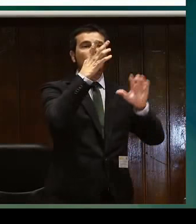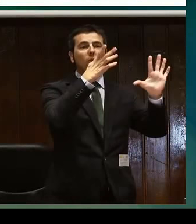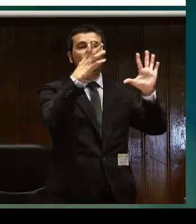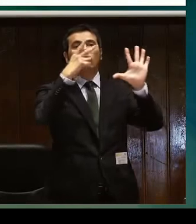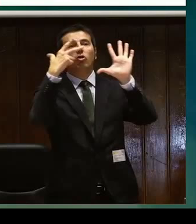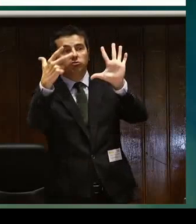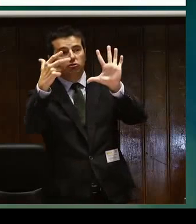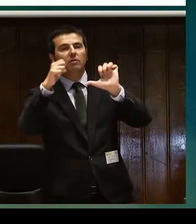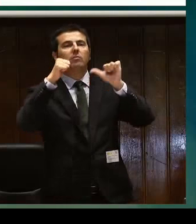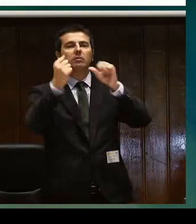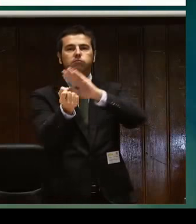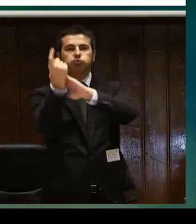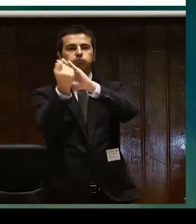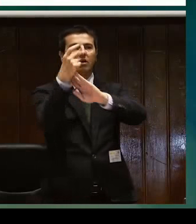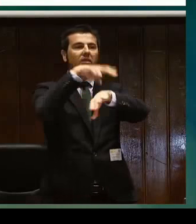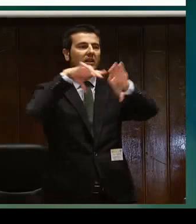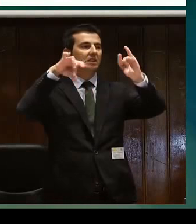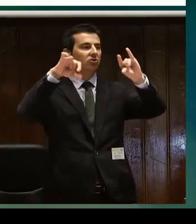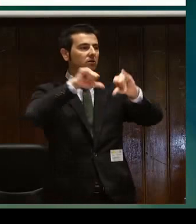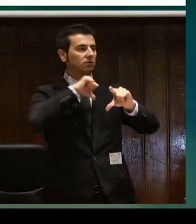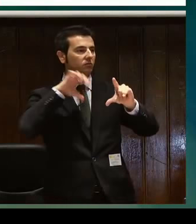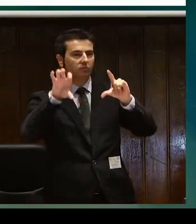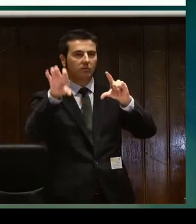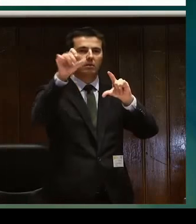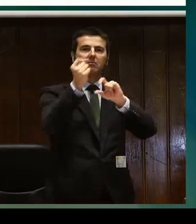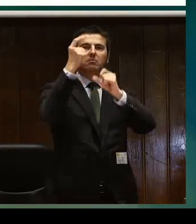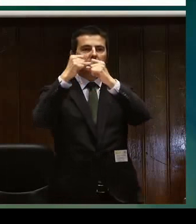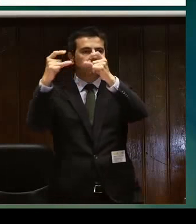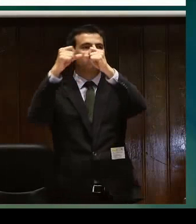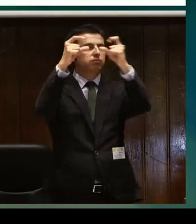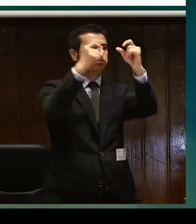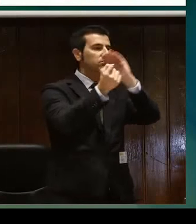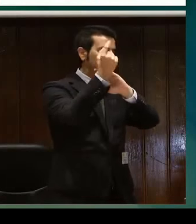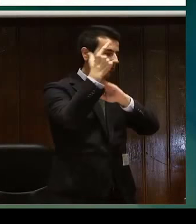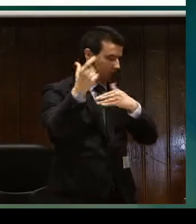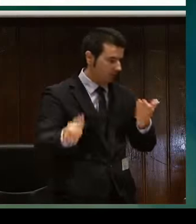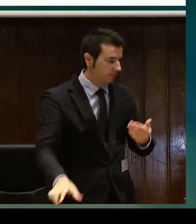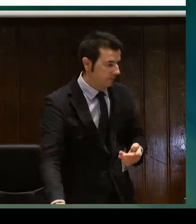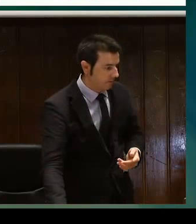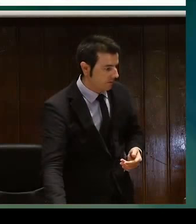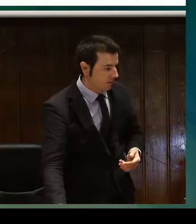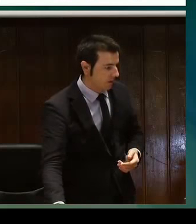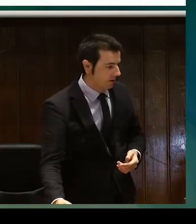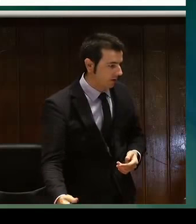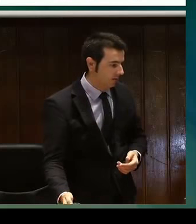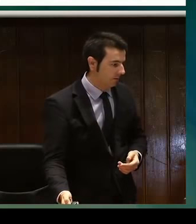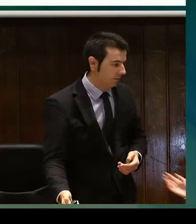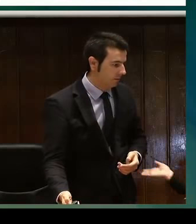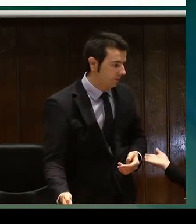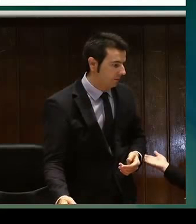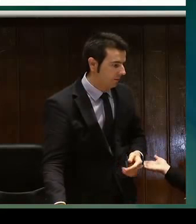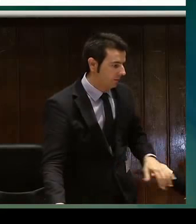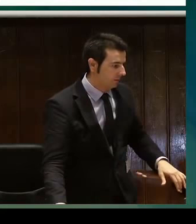Asocide Nacional empezó a crecer y en 1998 empezaron a surgir las primeras delegaciones territoriales.